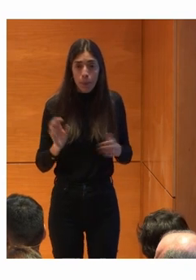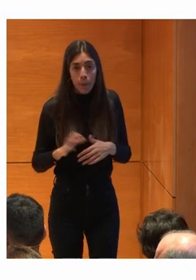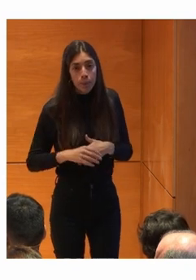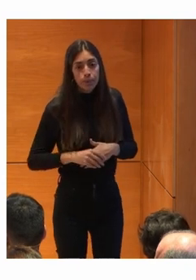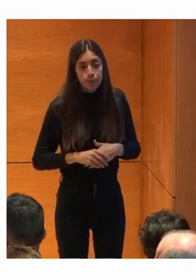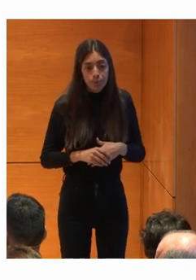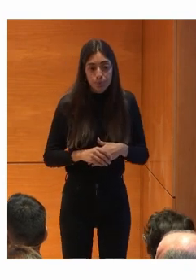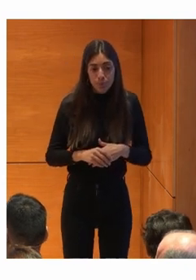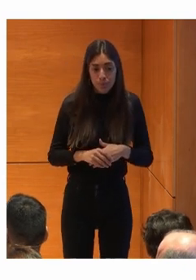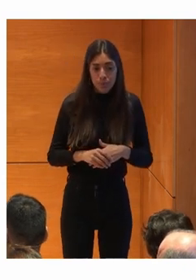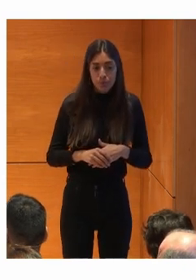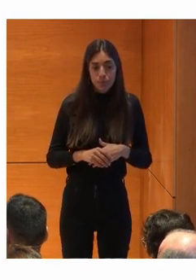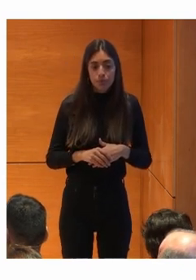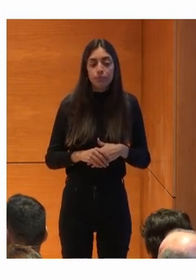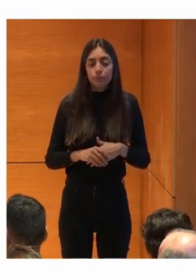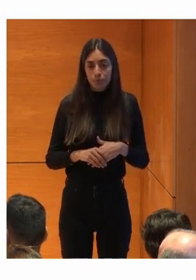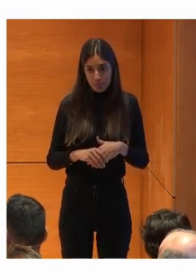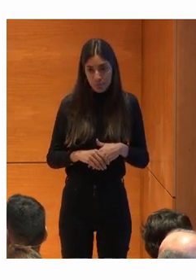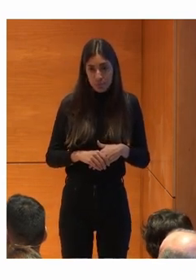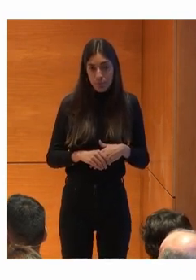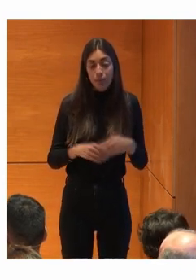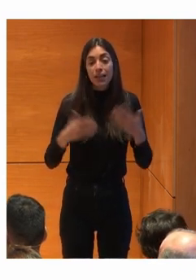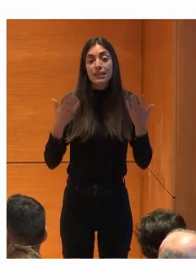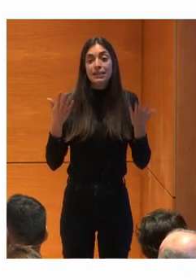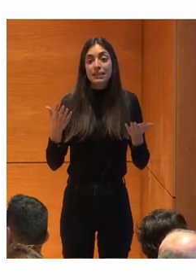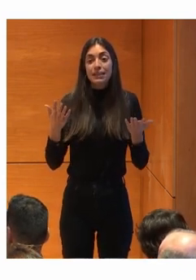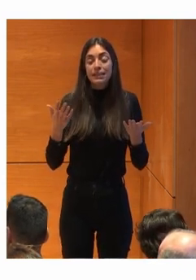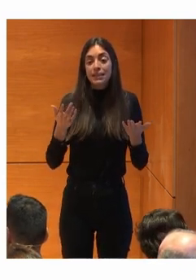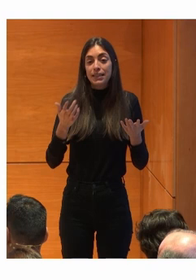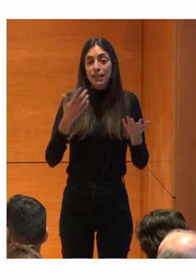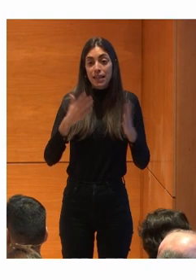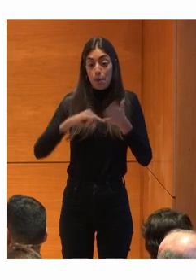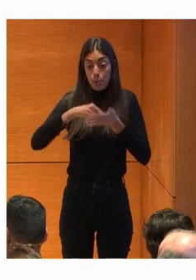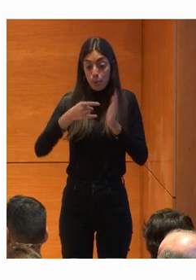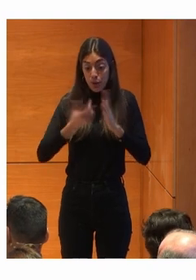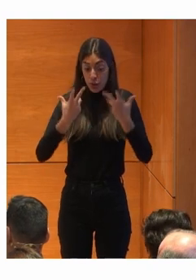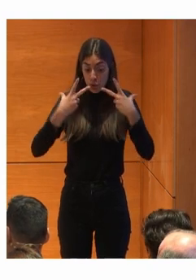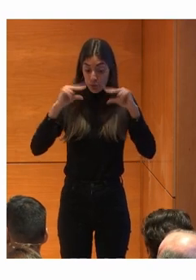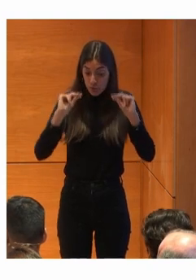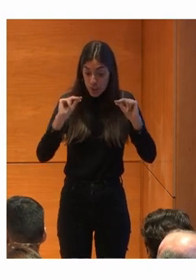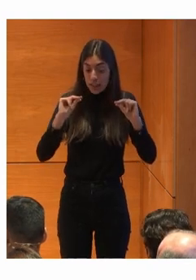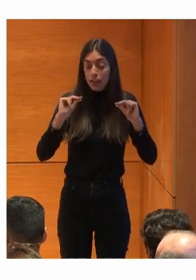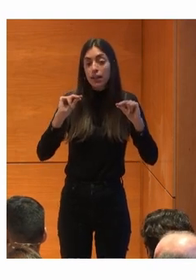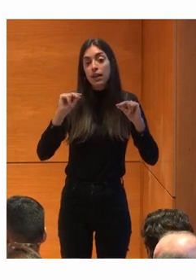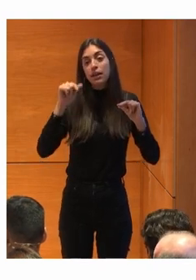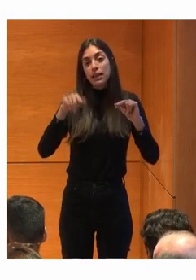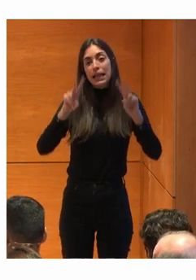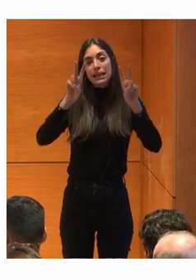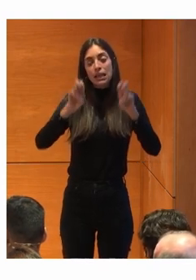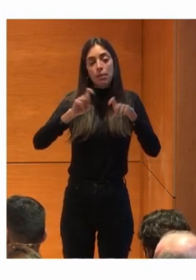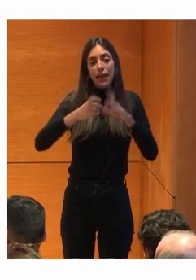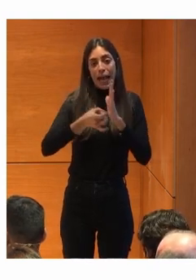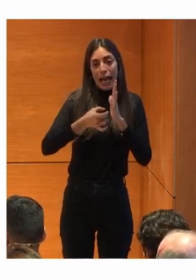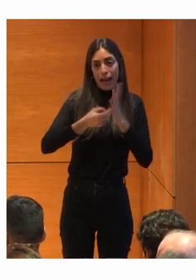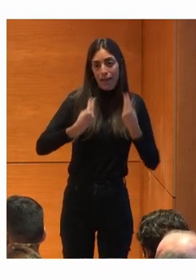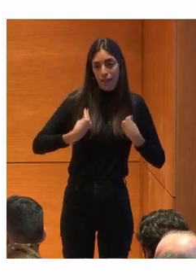La percepción Que ellos Y ellas Planteaban Al acabar el proyecto De lo que es El aspecto De calidad de vida